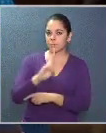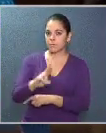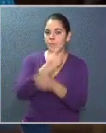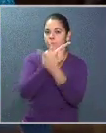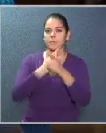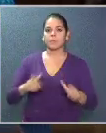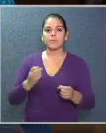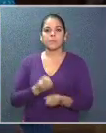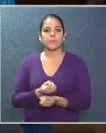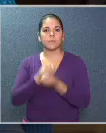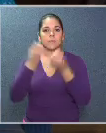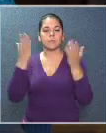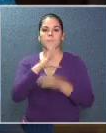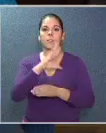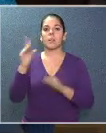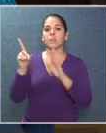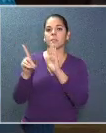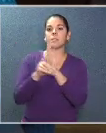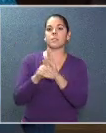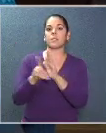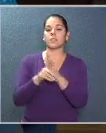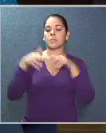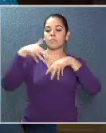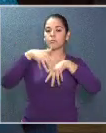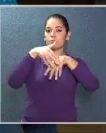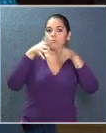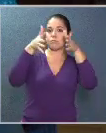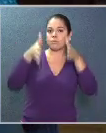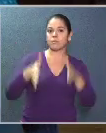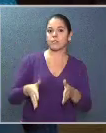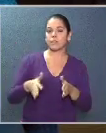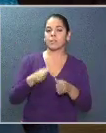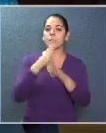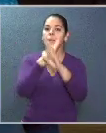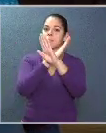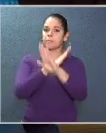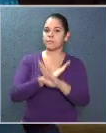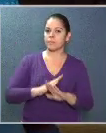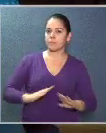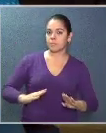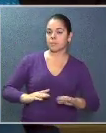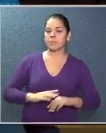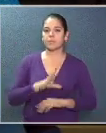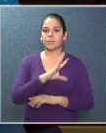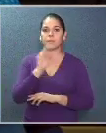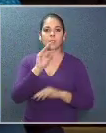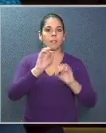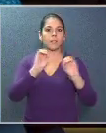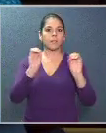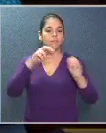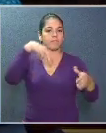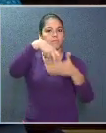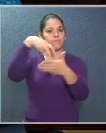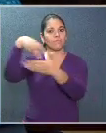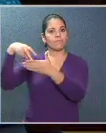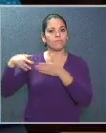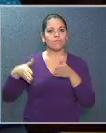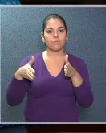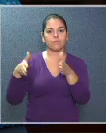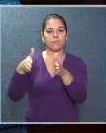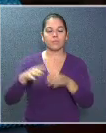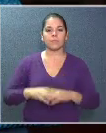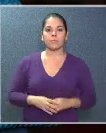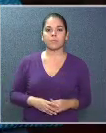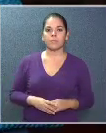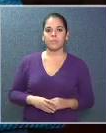la libertad de expresión y los derechos de los manifestantes que actúen pacíficamente y sin bloquear injustificadamente las